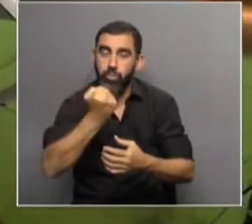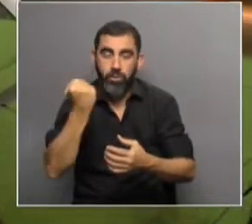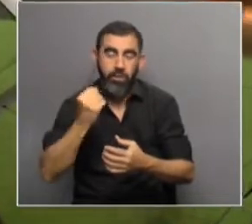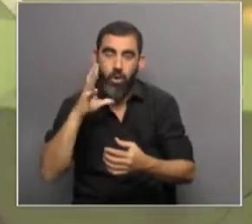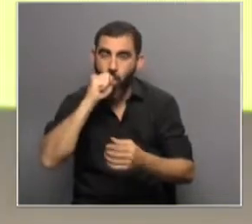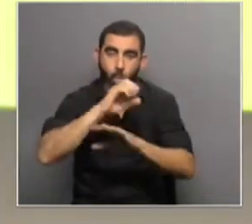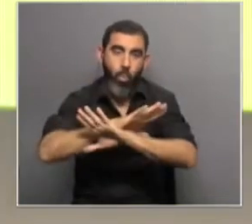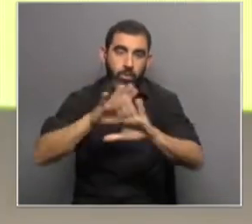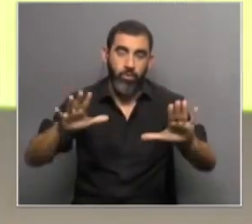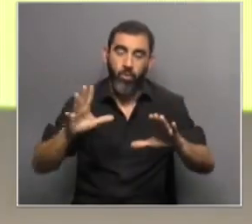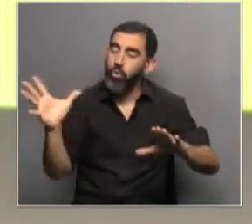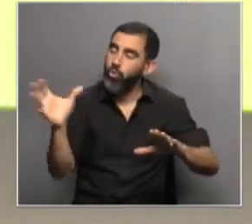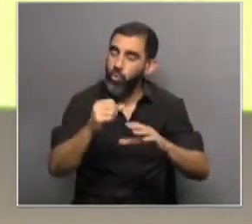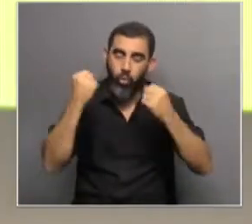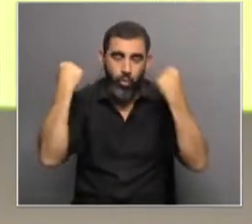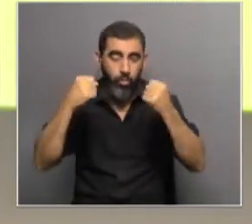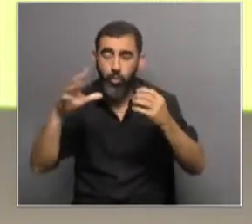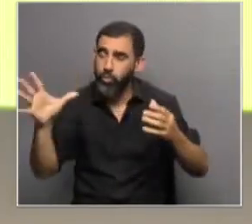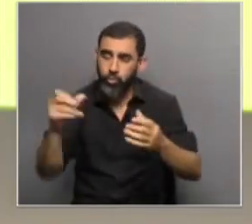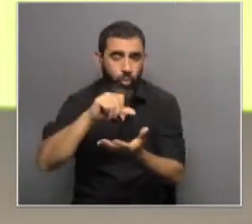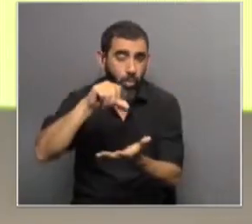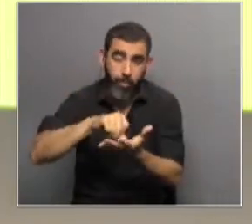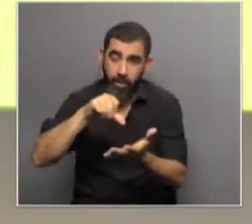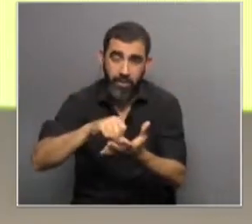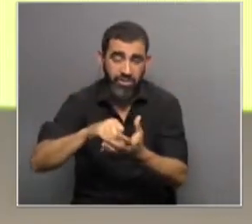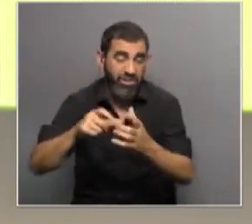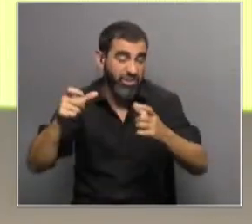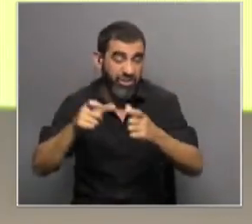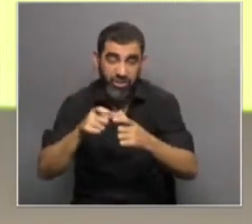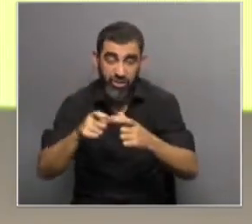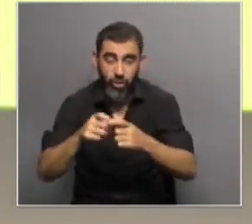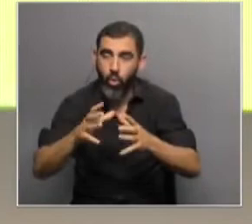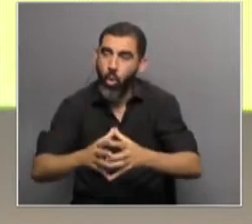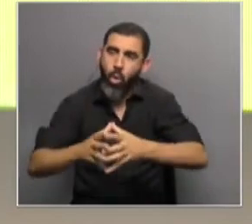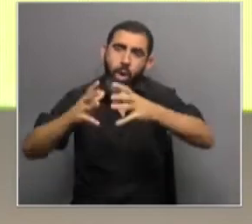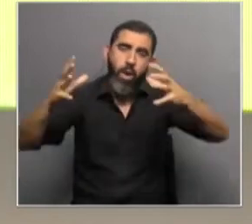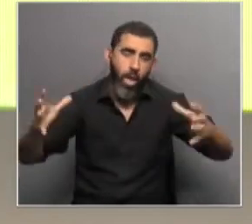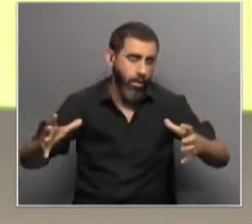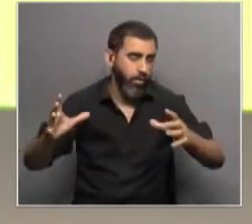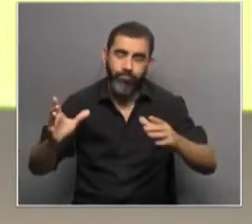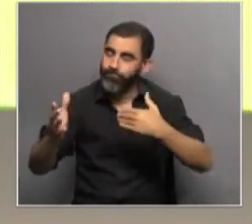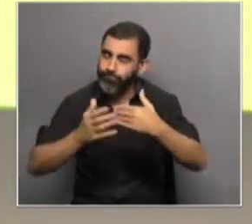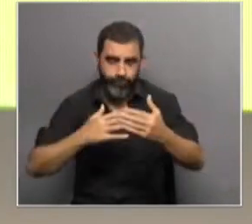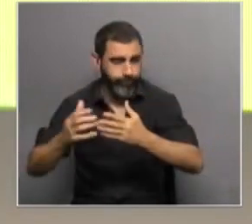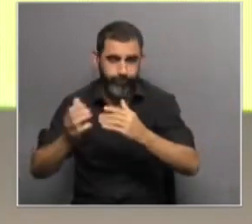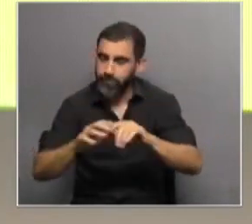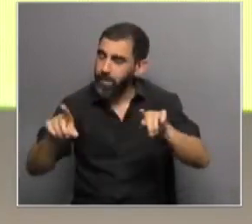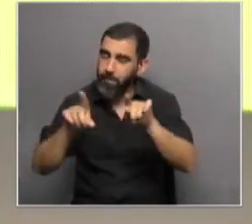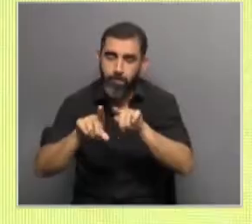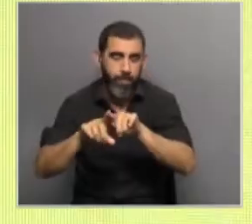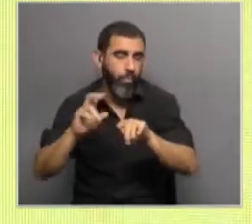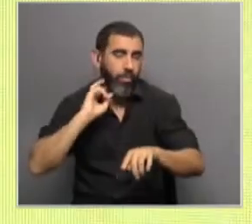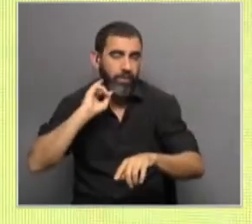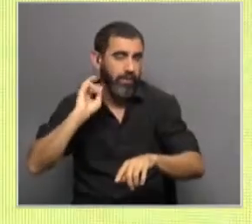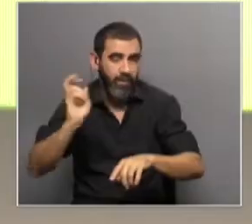que es en todas las disciplinas, en todos los países, tanto en países pequeños, donde seguramente tienen otro tipo de estrés, vinculado a